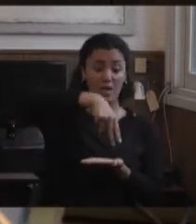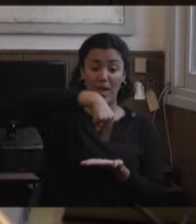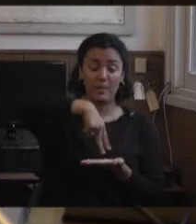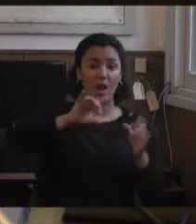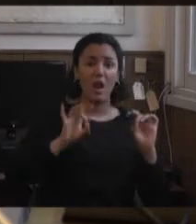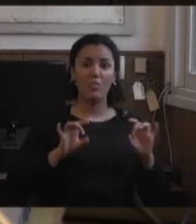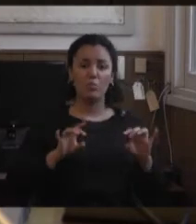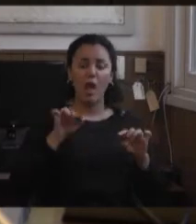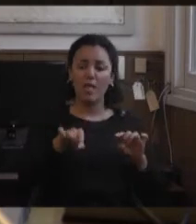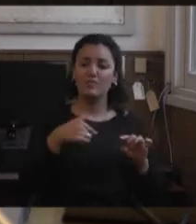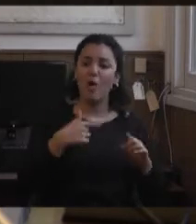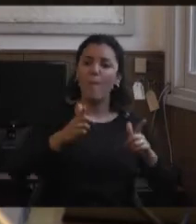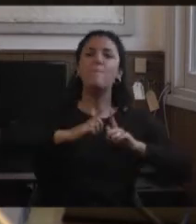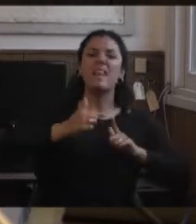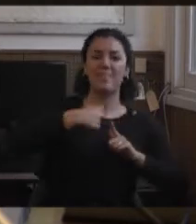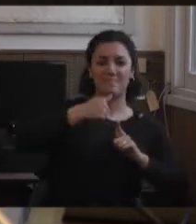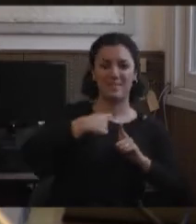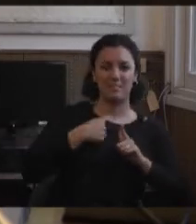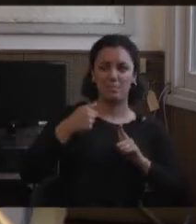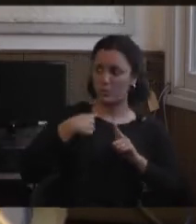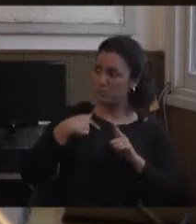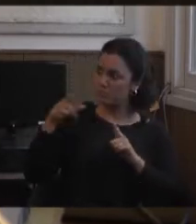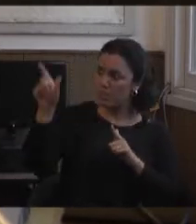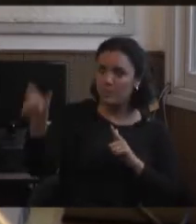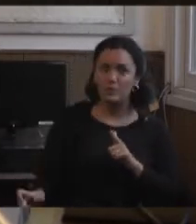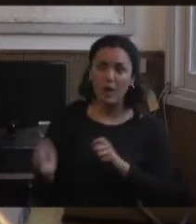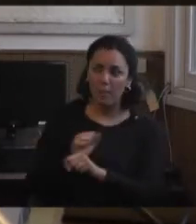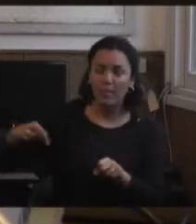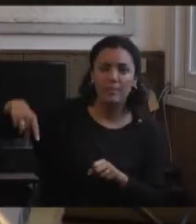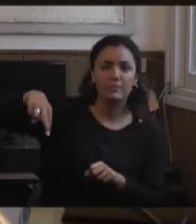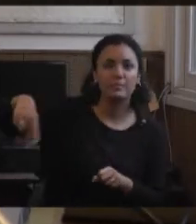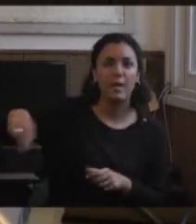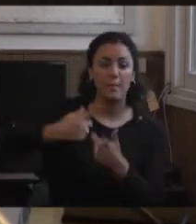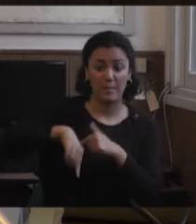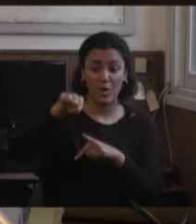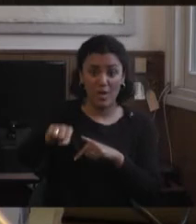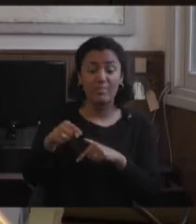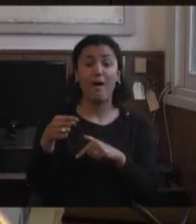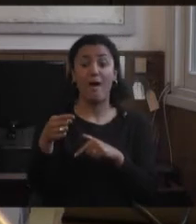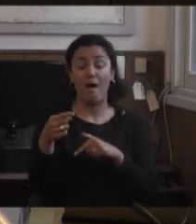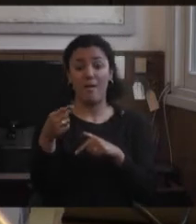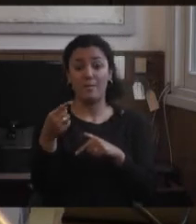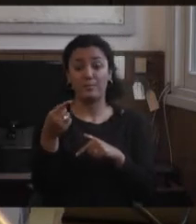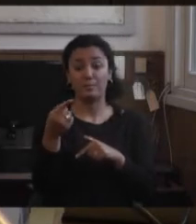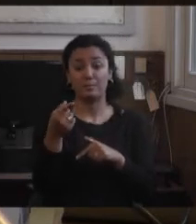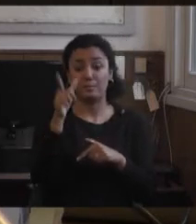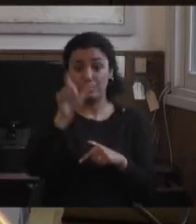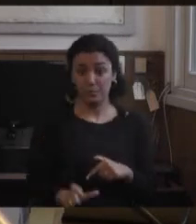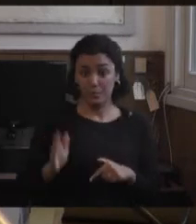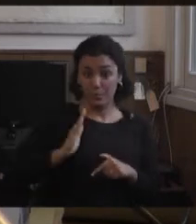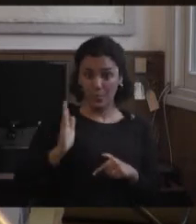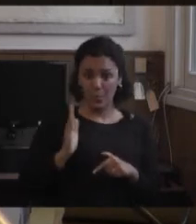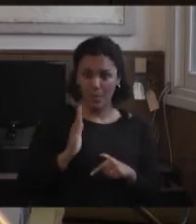es lo que el mundo espera de uno. Entonces, si esa chica, para poder estar en esta posición, implicaba que esté atada, mi lectura era,